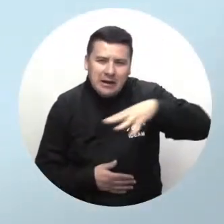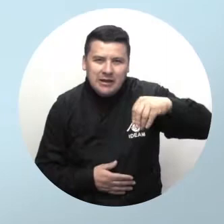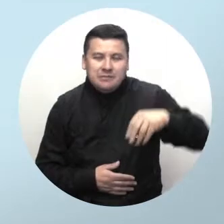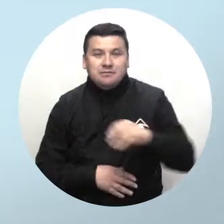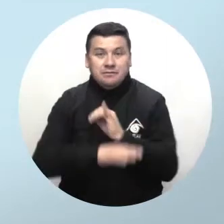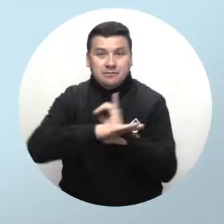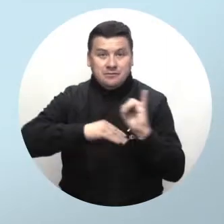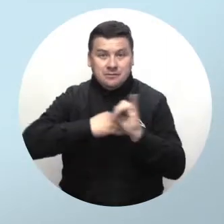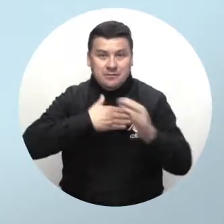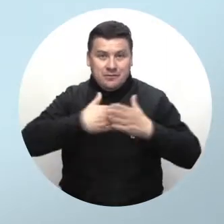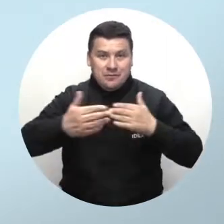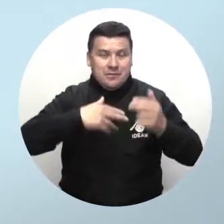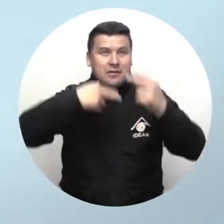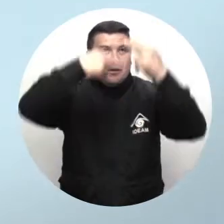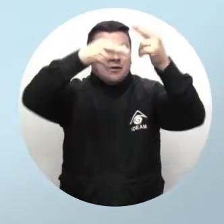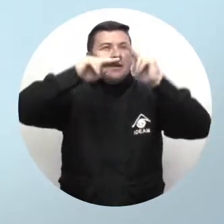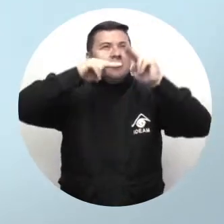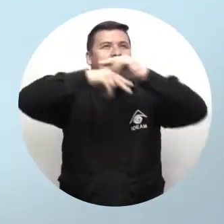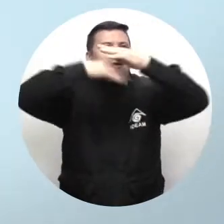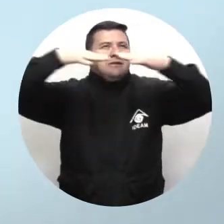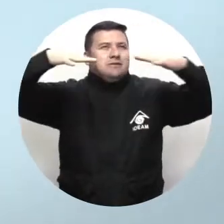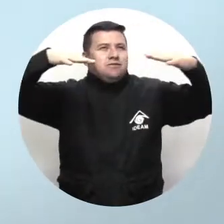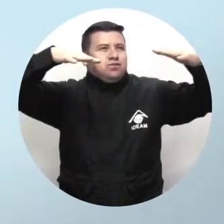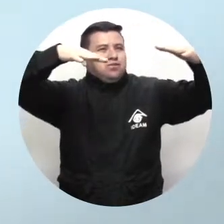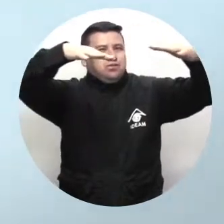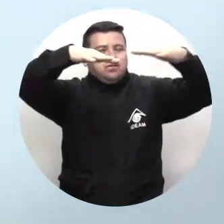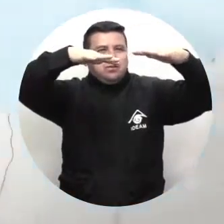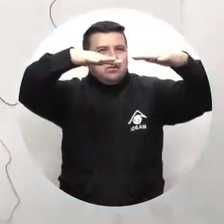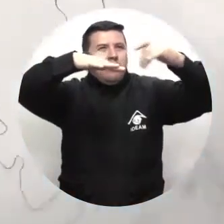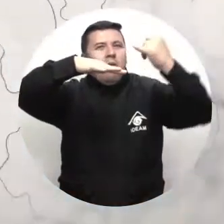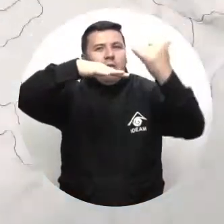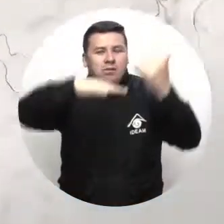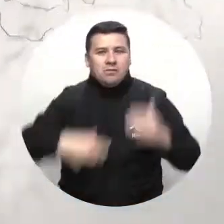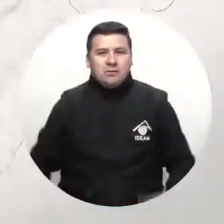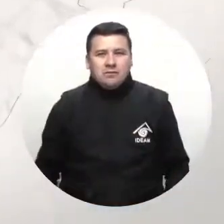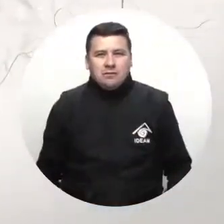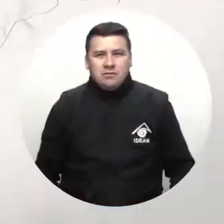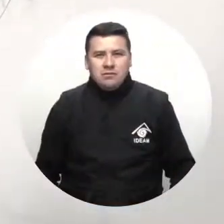Magdalena. Nuestras inflas se verán con tiempo seco y cielo parcialmente cubierto.